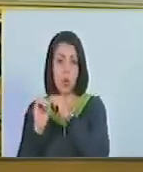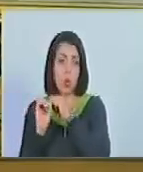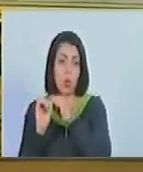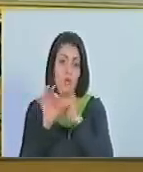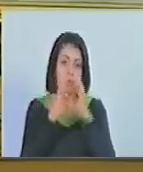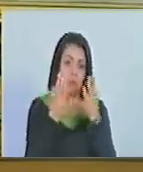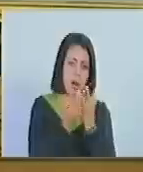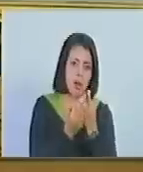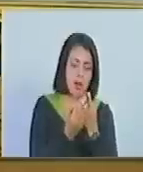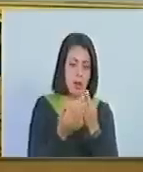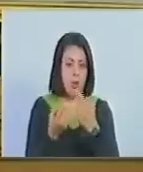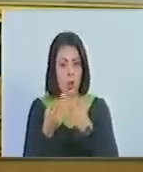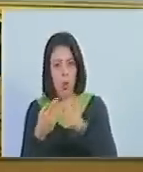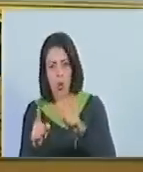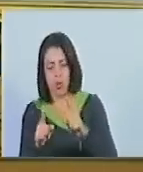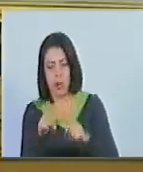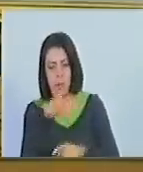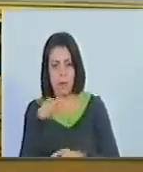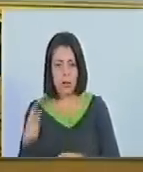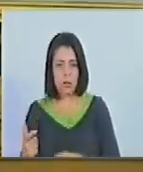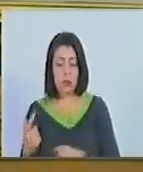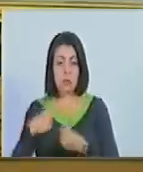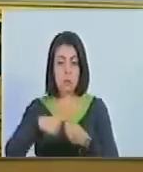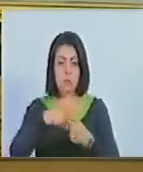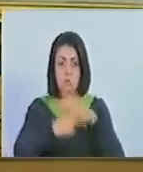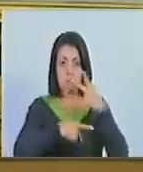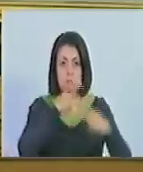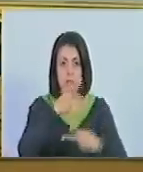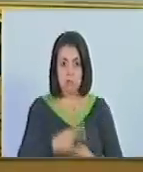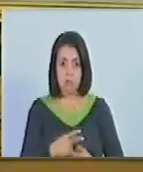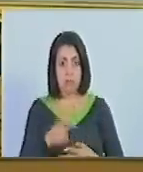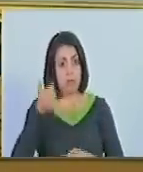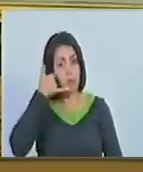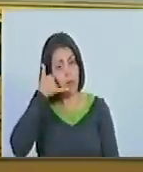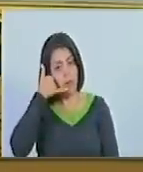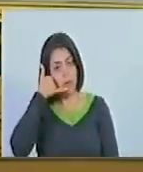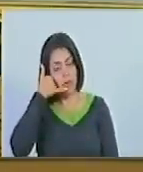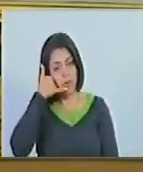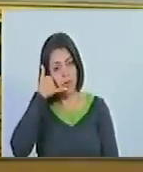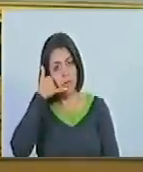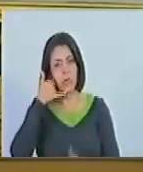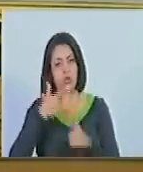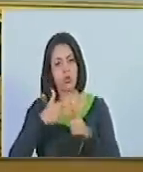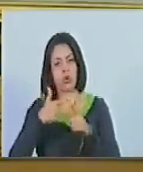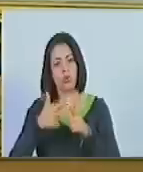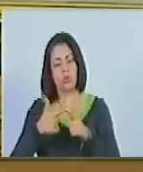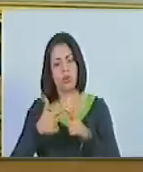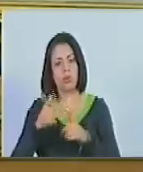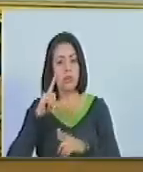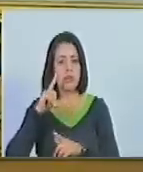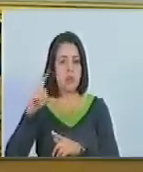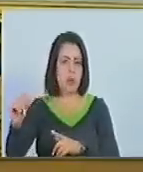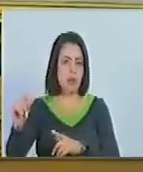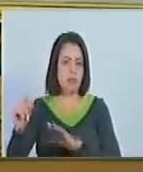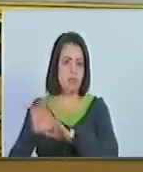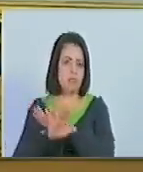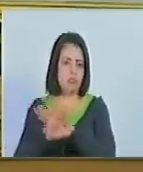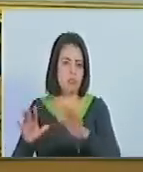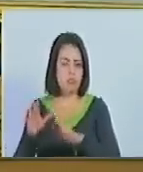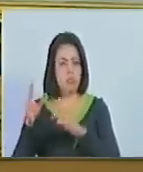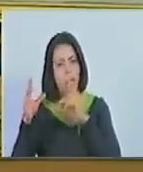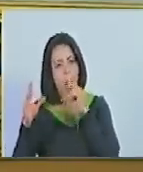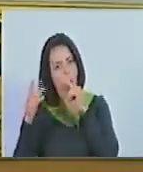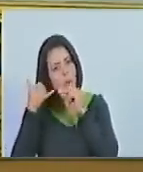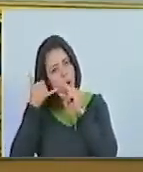algún familiar o con algún miembro de su tolda política por teléfono, sírvanse por favor, desalojar la sala, hacer su